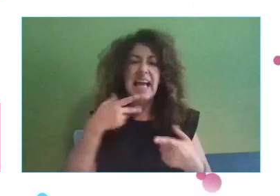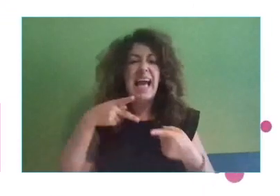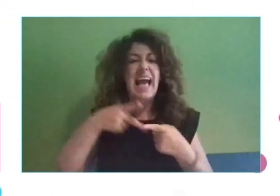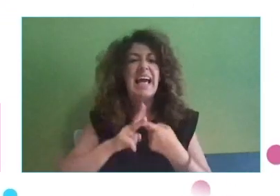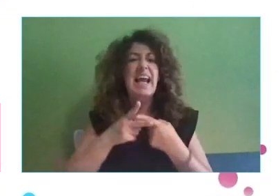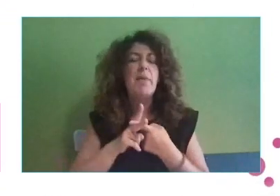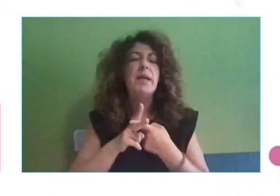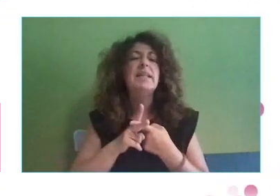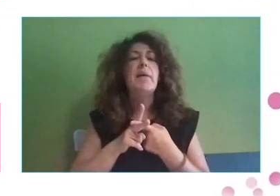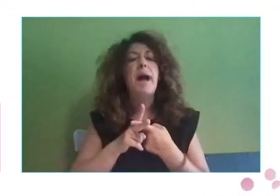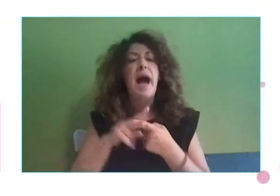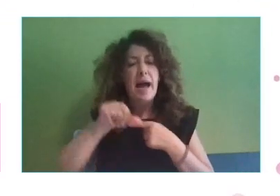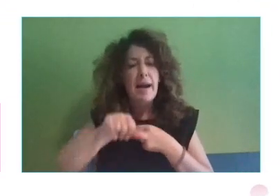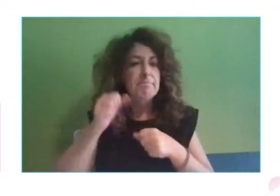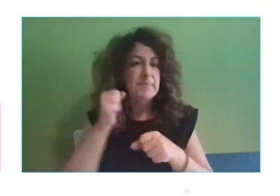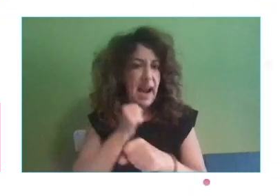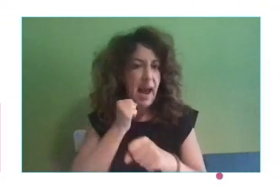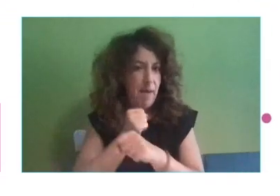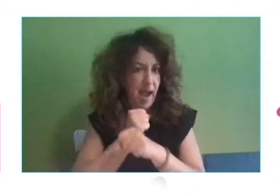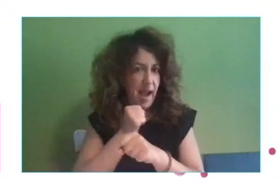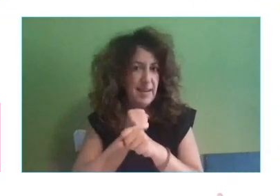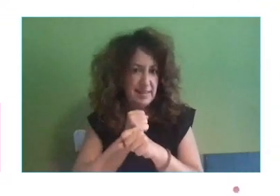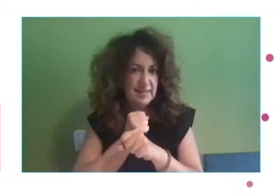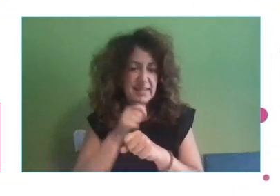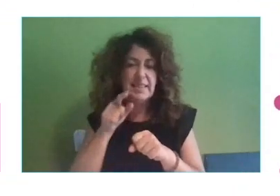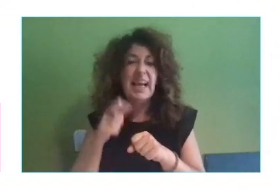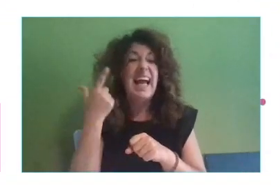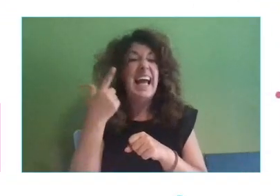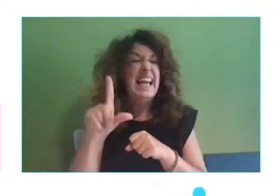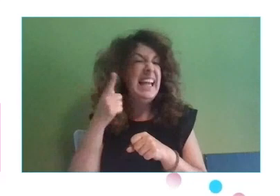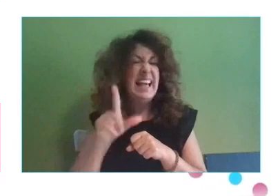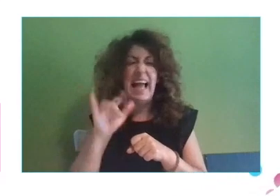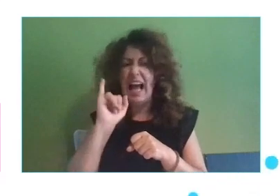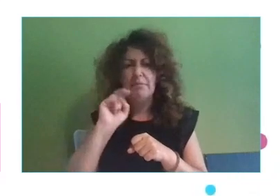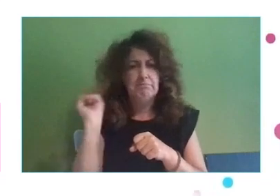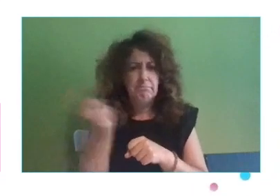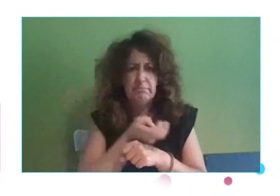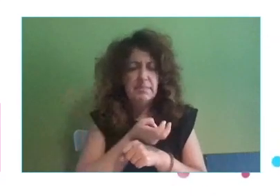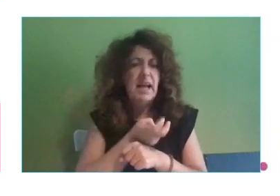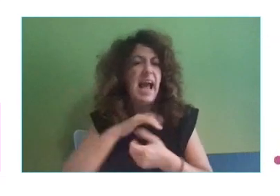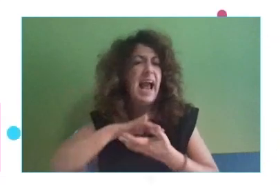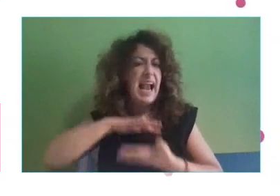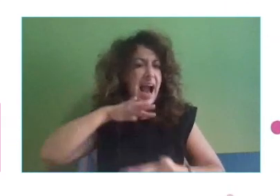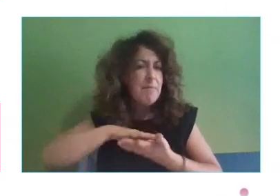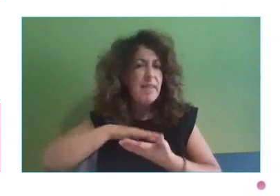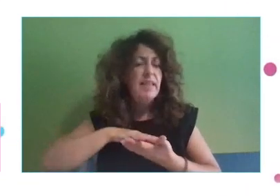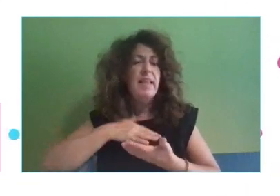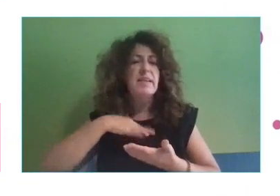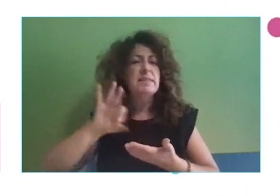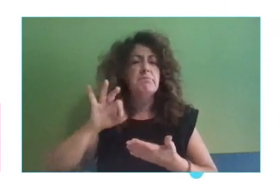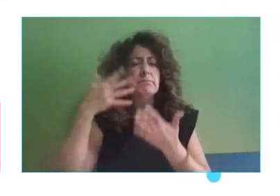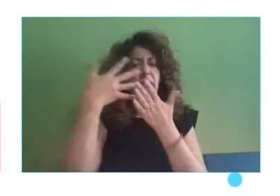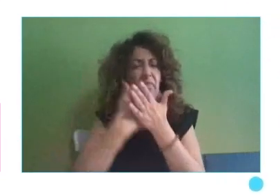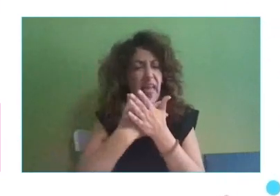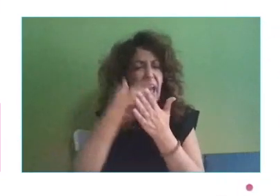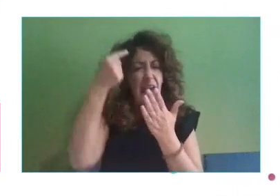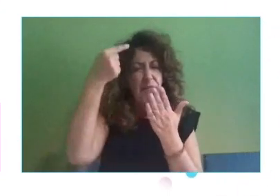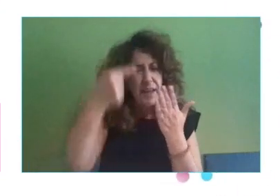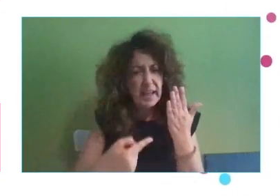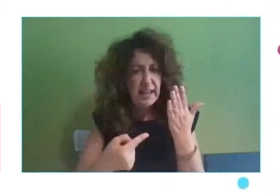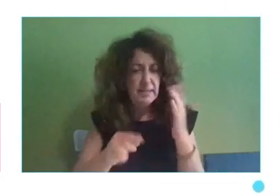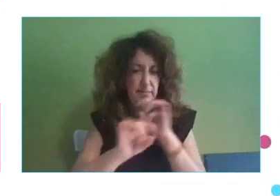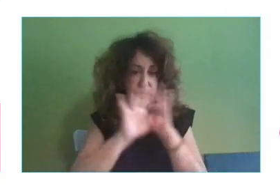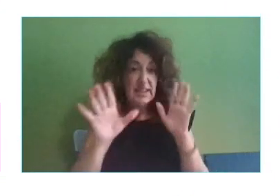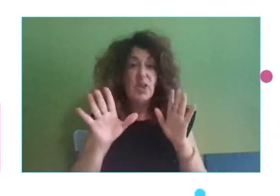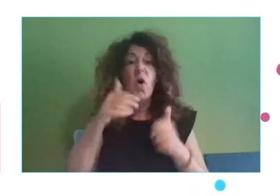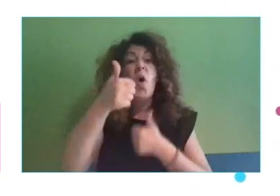trabajar. por cierto, además, LinkedIn tiene todas sus capacidades y todas tus competencias tremendamente definidas y mapeadas. De esta forma, el poder competir o el